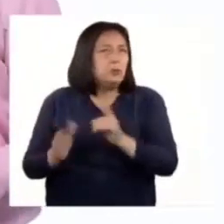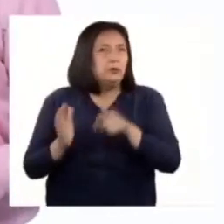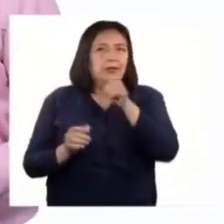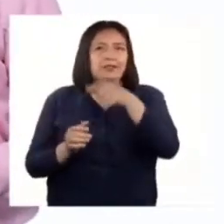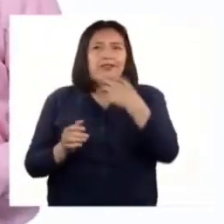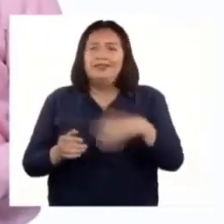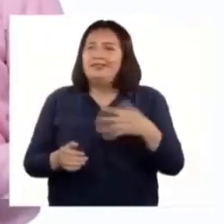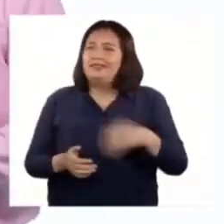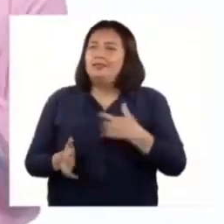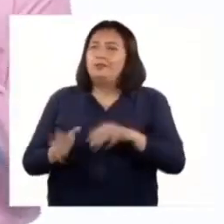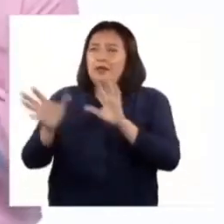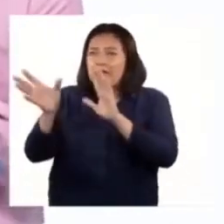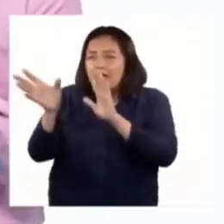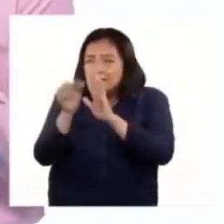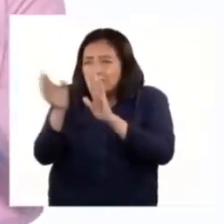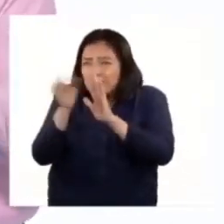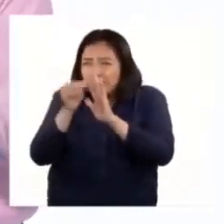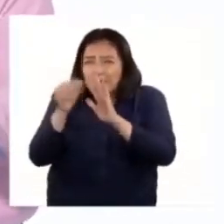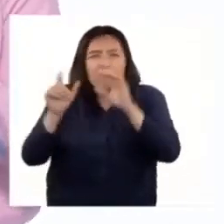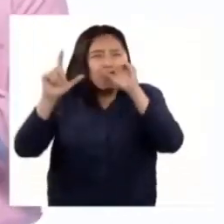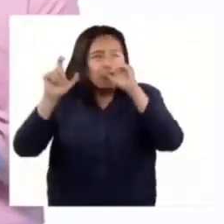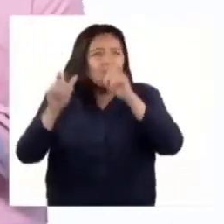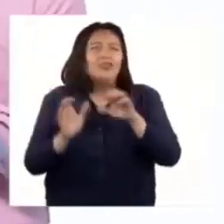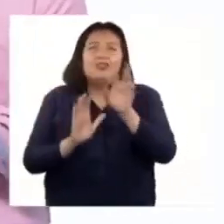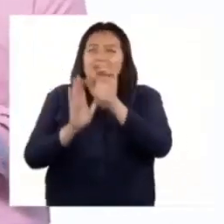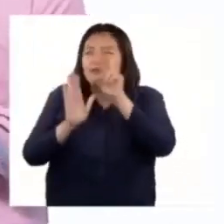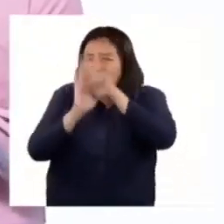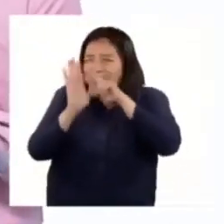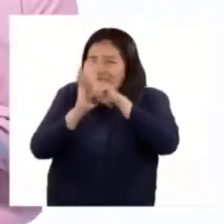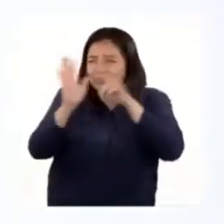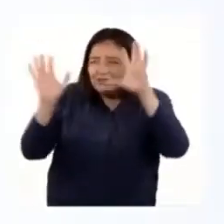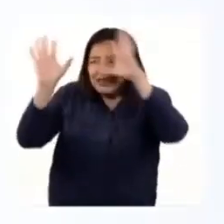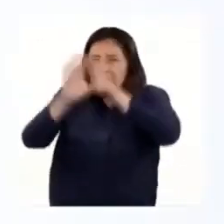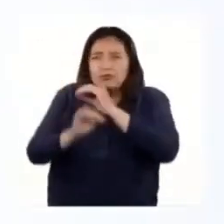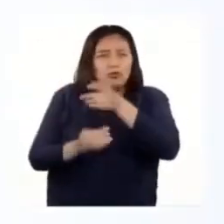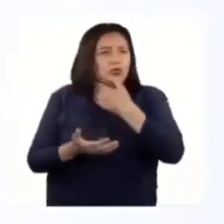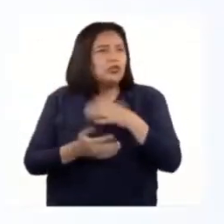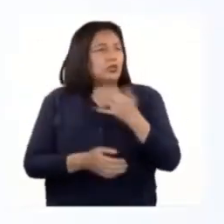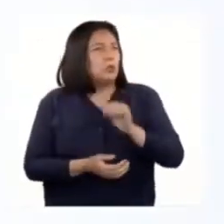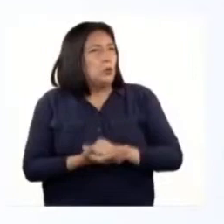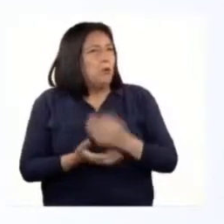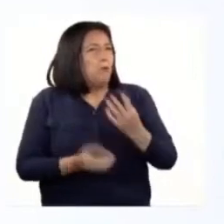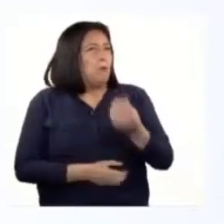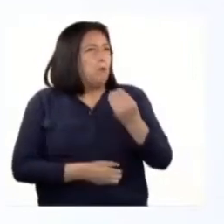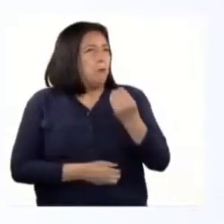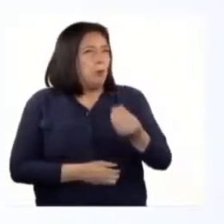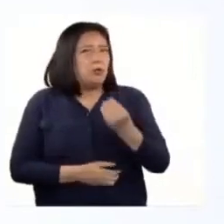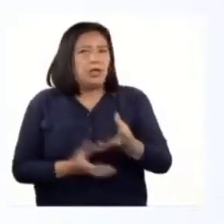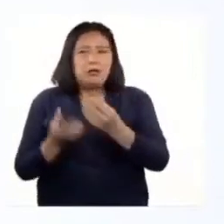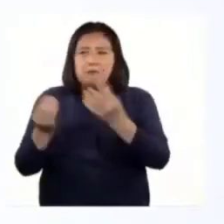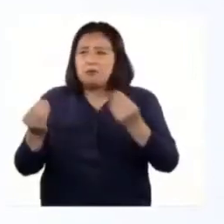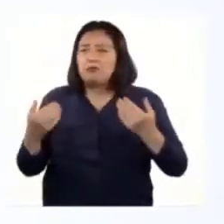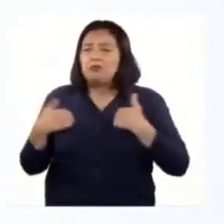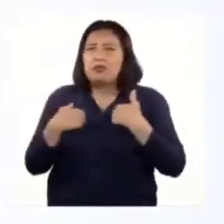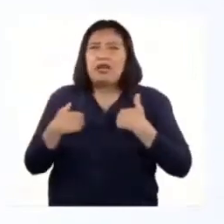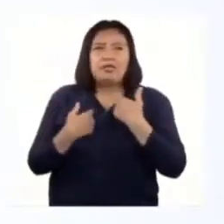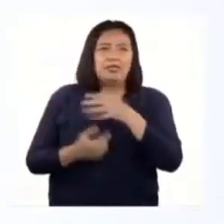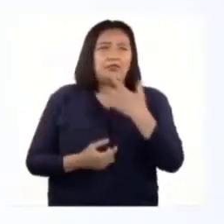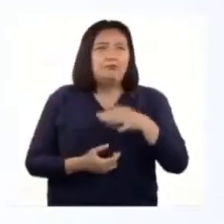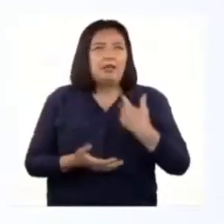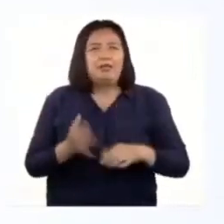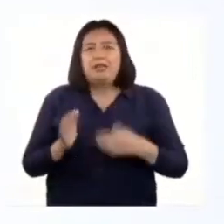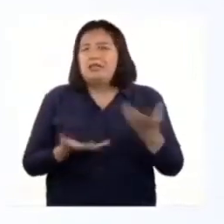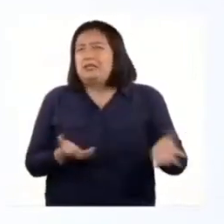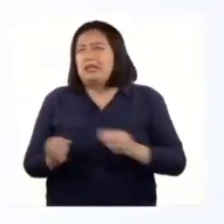Y esto es muy útil para registrar fotografías y videos nocturnos. B. Sobre todo porque hay muchos animales que tienen